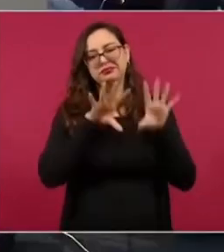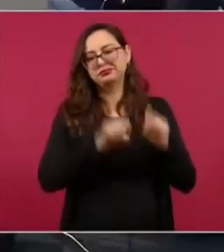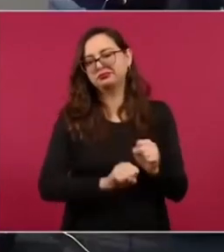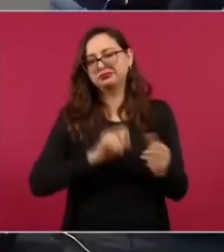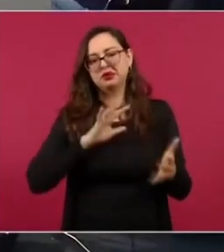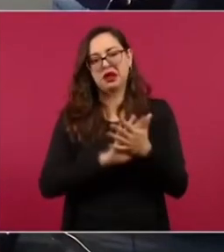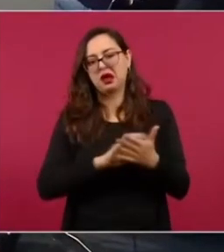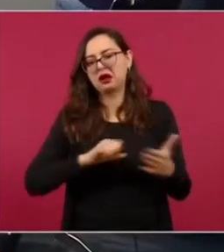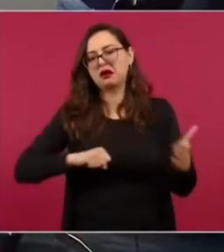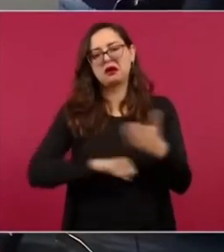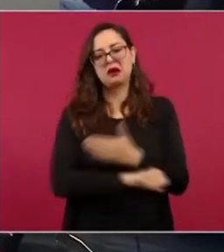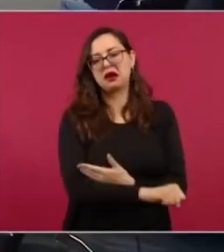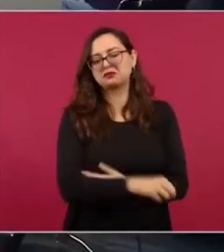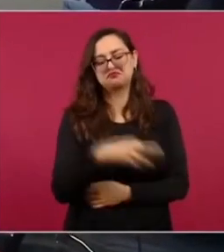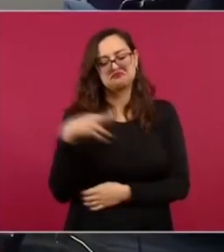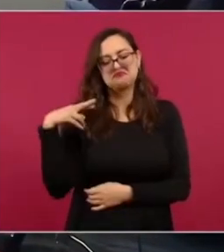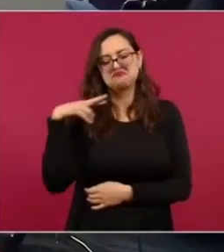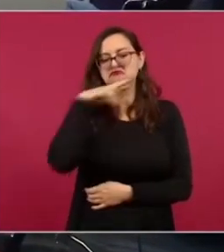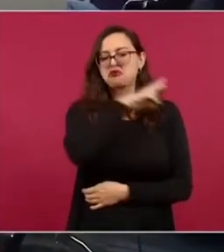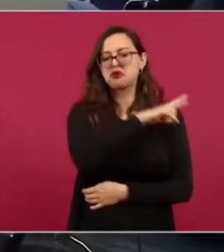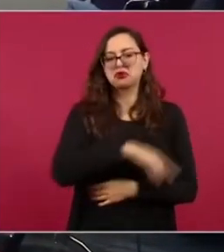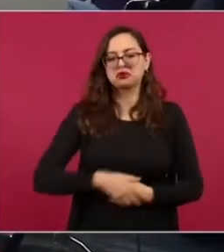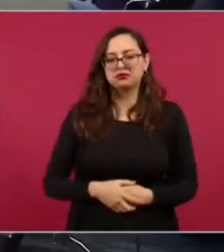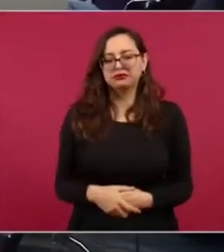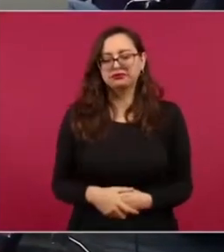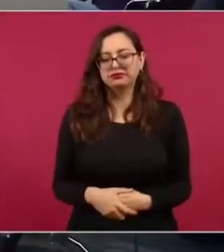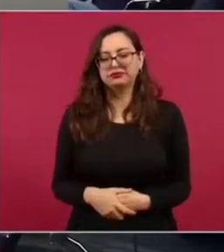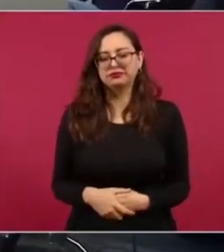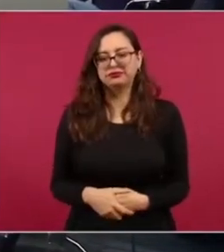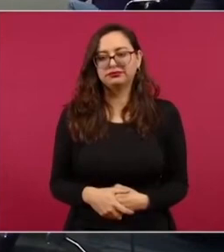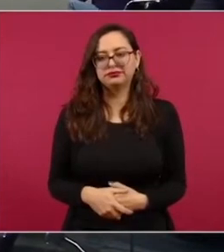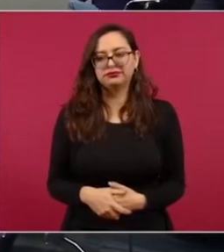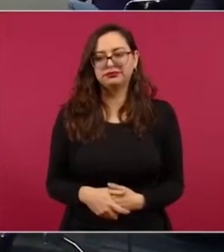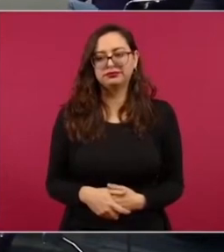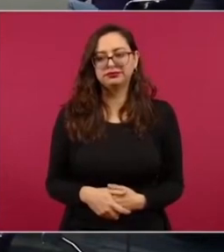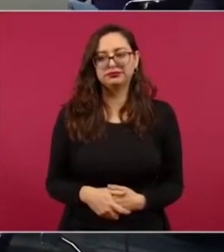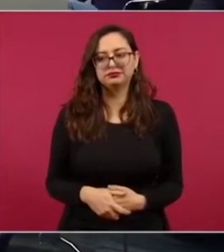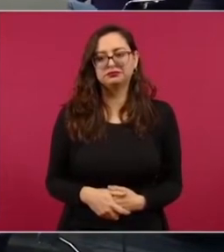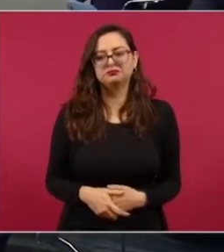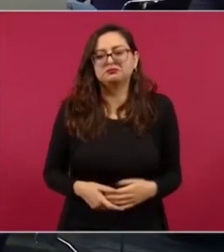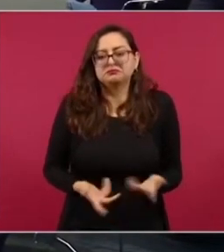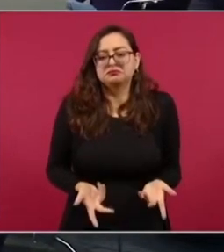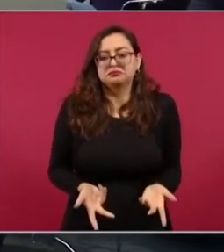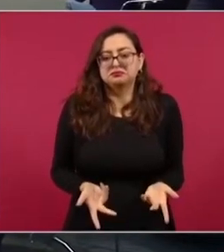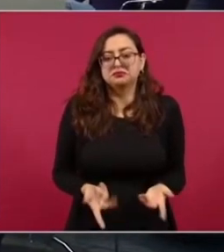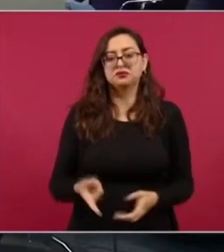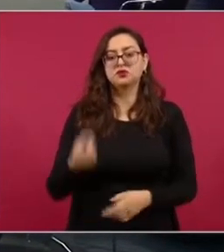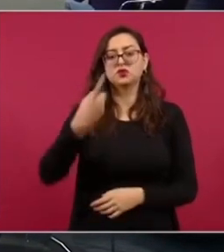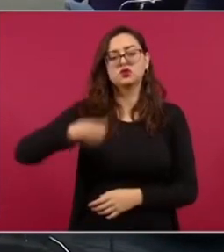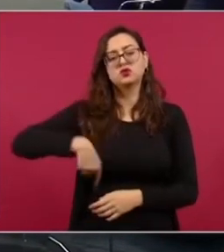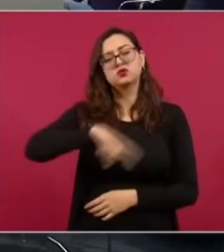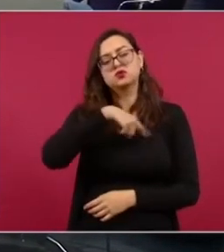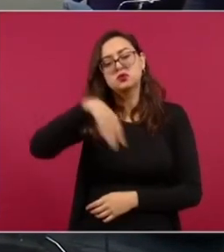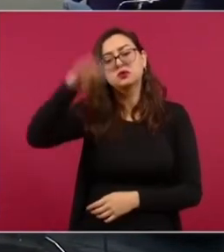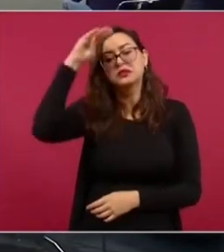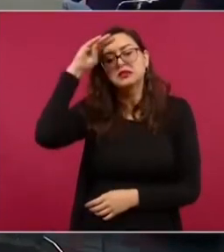de inmediato entonces nosotros pedimos que